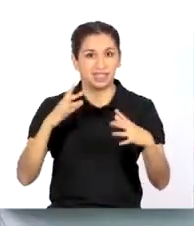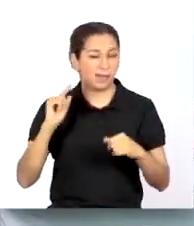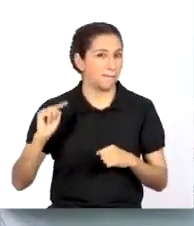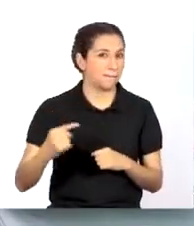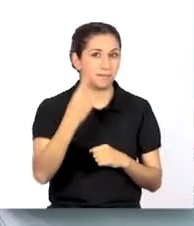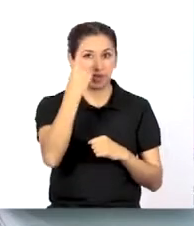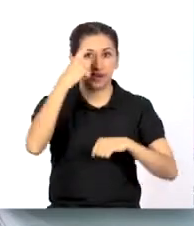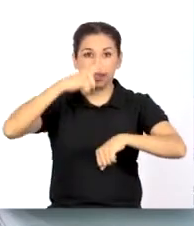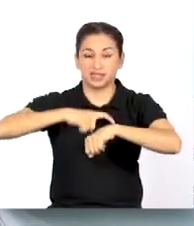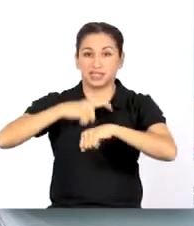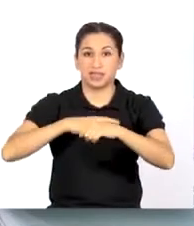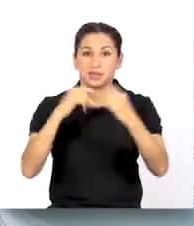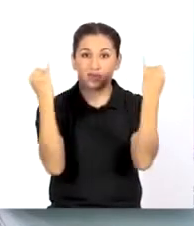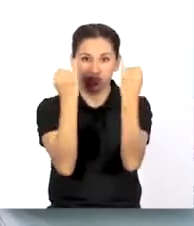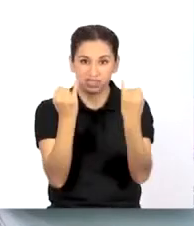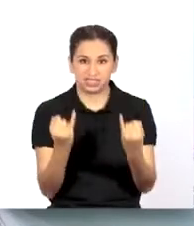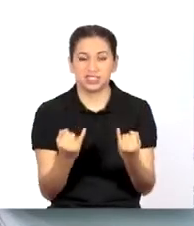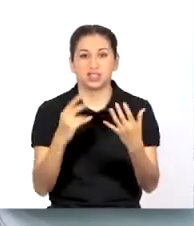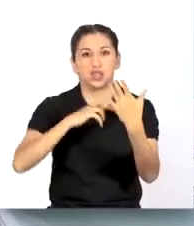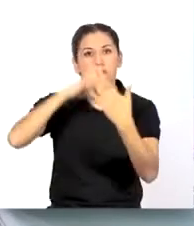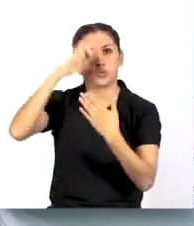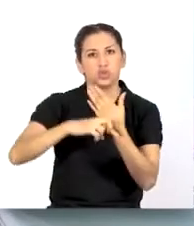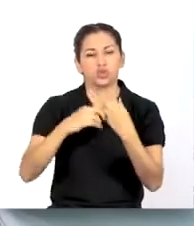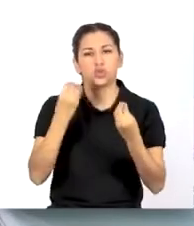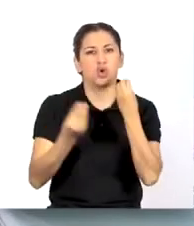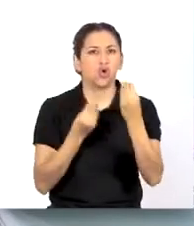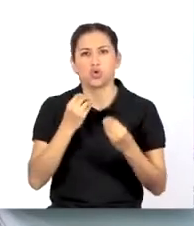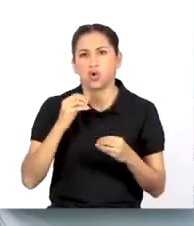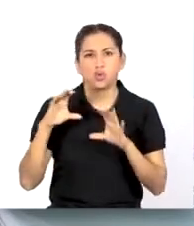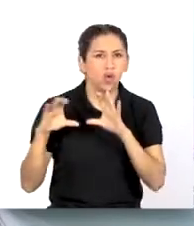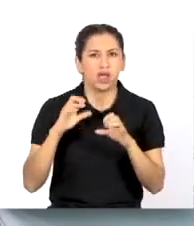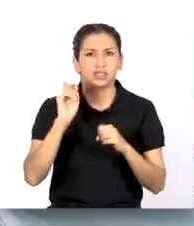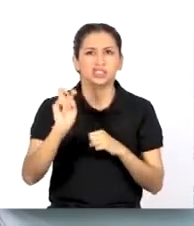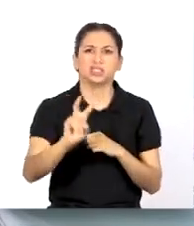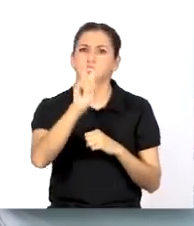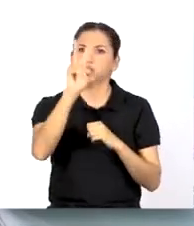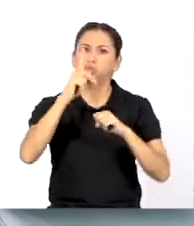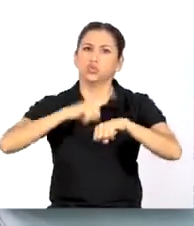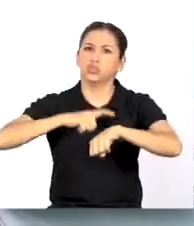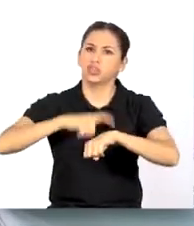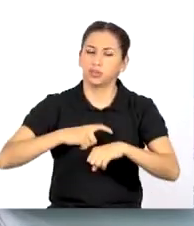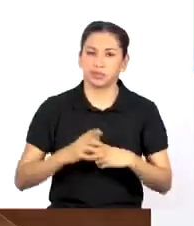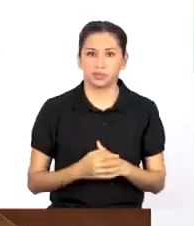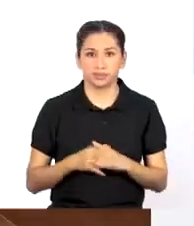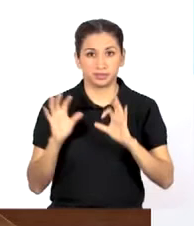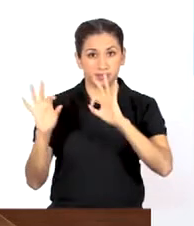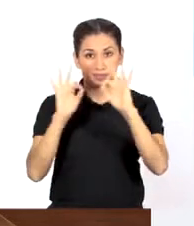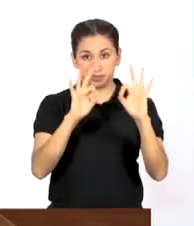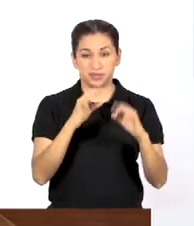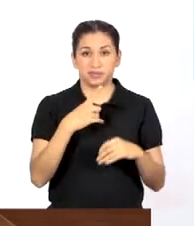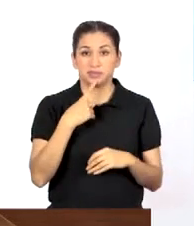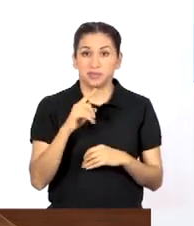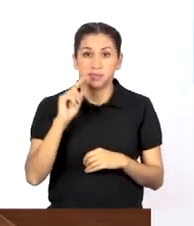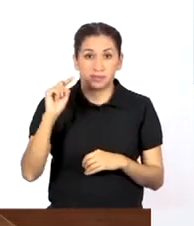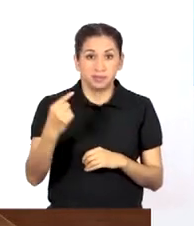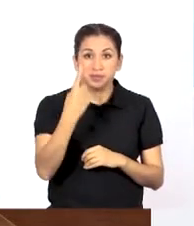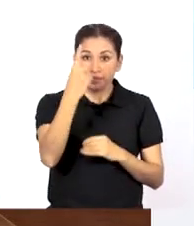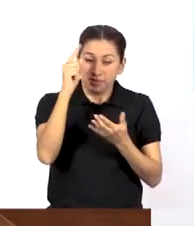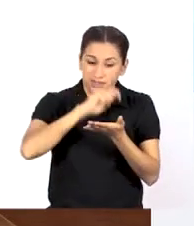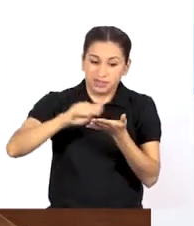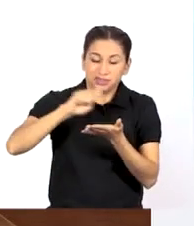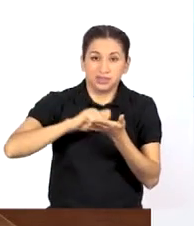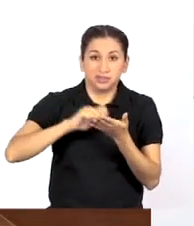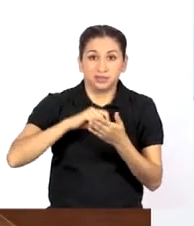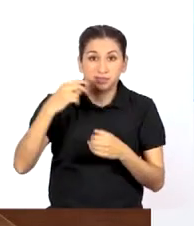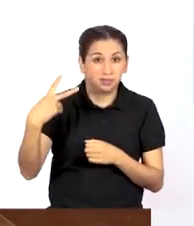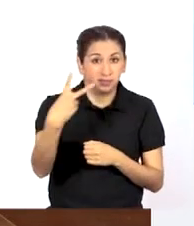concluido el primer momento del diseño del proyecto. ¿Y cómo desarrollamos el segundo momento? Como lo señalamos, la primera